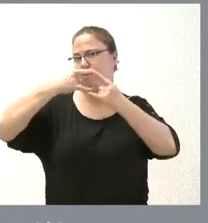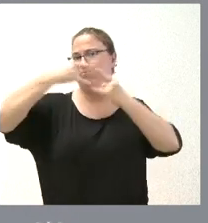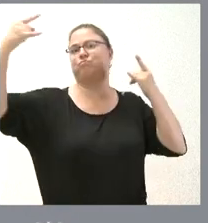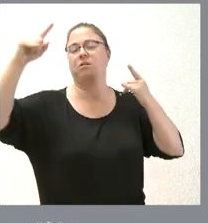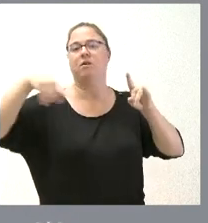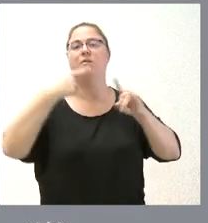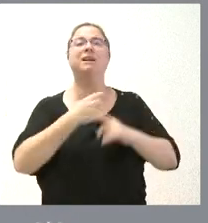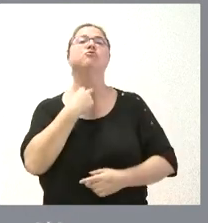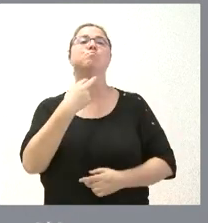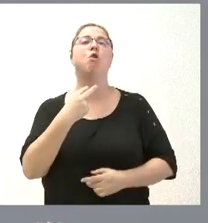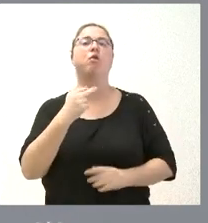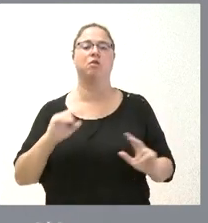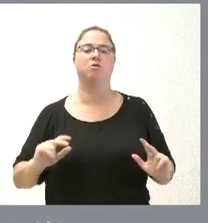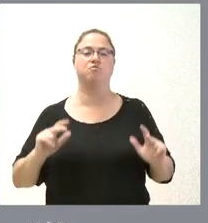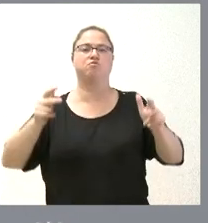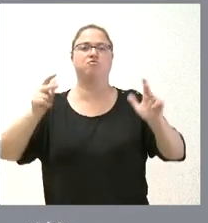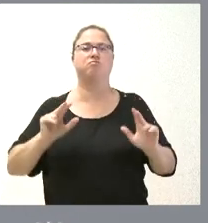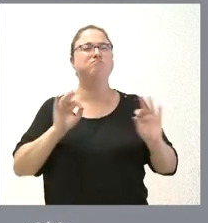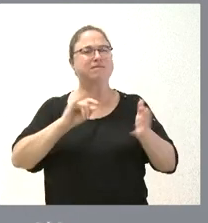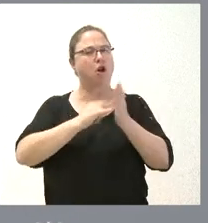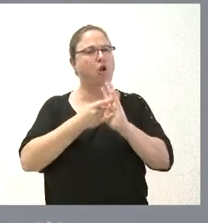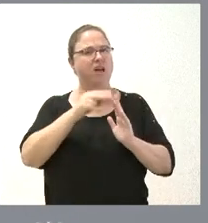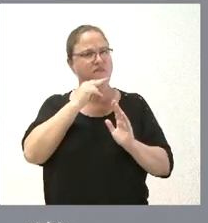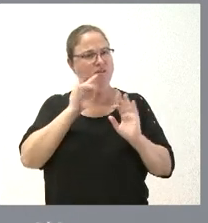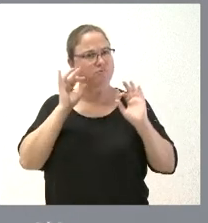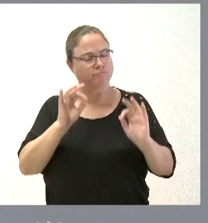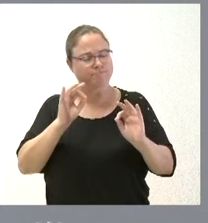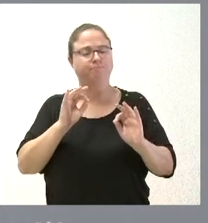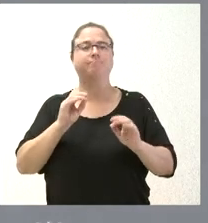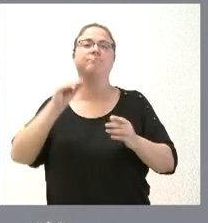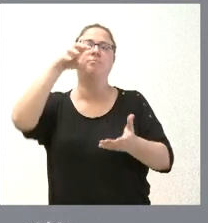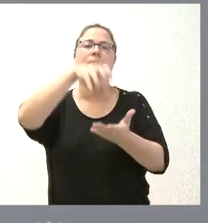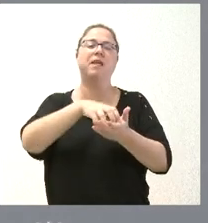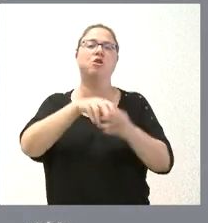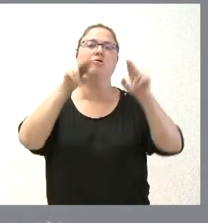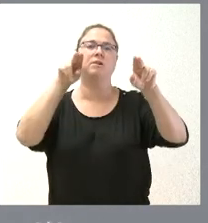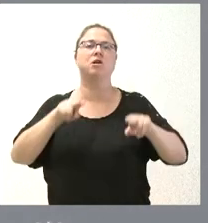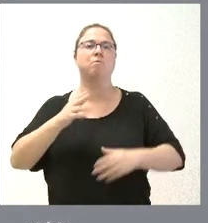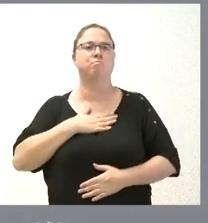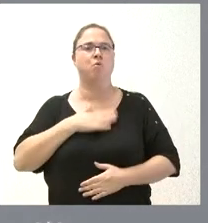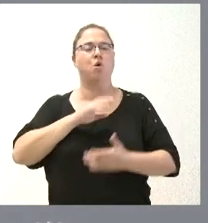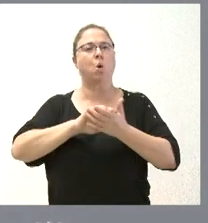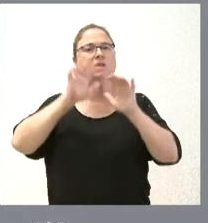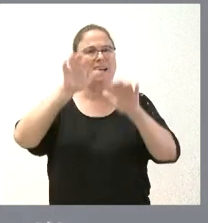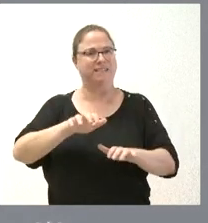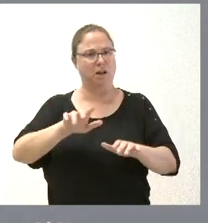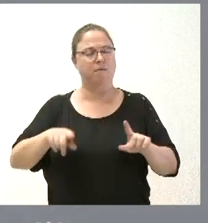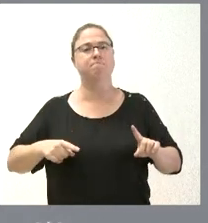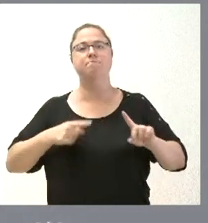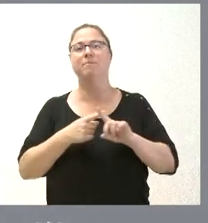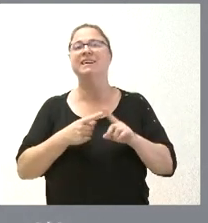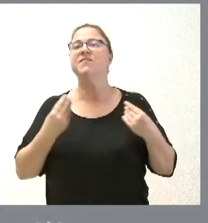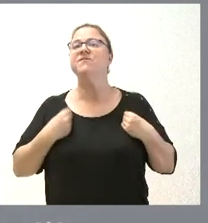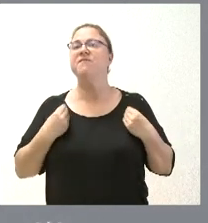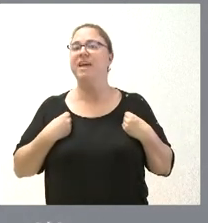a órdenes de voz. Estos prototipos tecnológicos se distribuirán por las residencias de titularidad de la Junta de Castilla y León y por